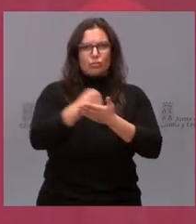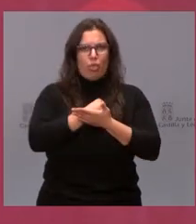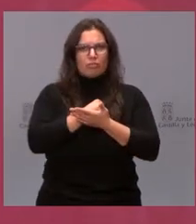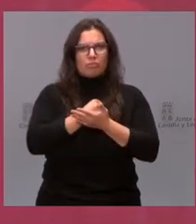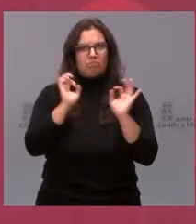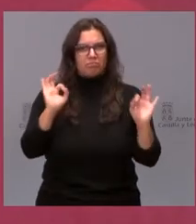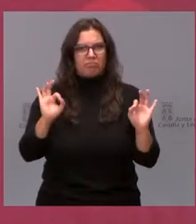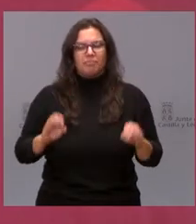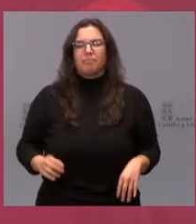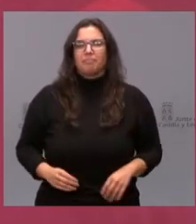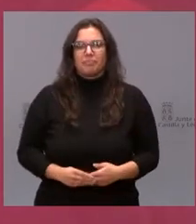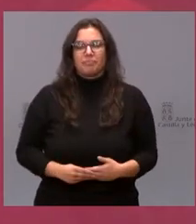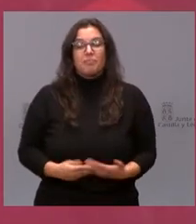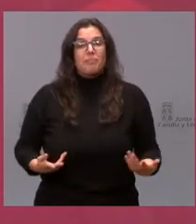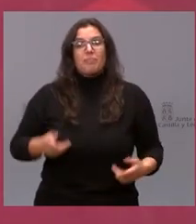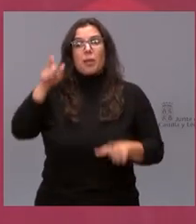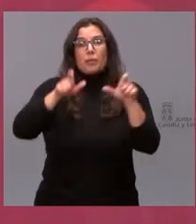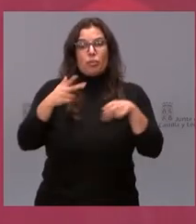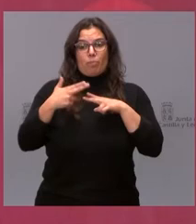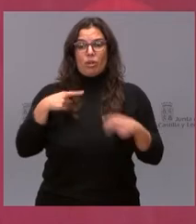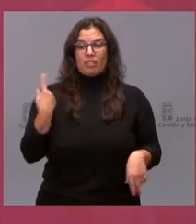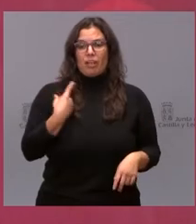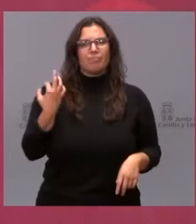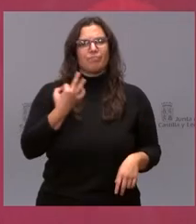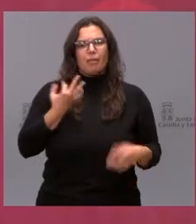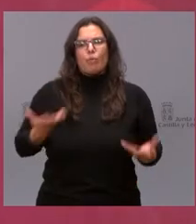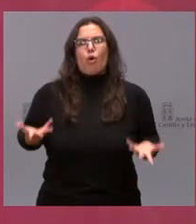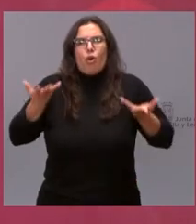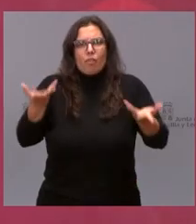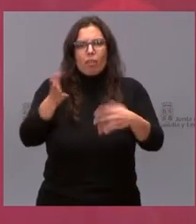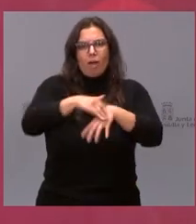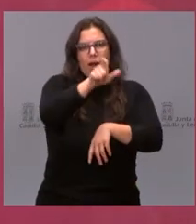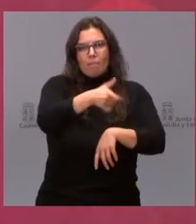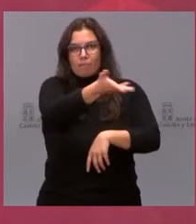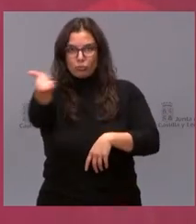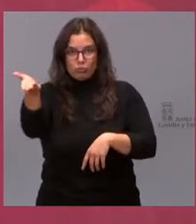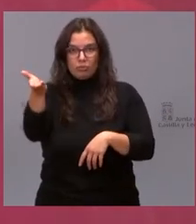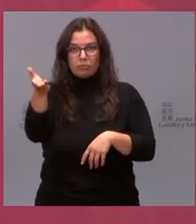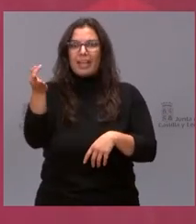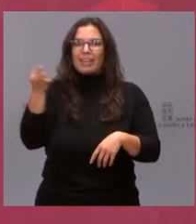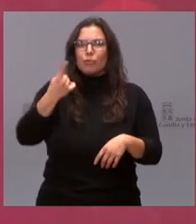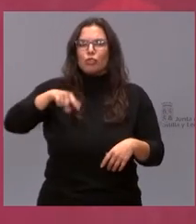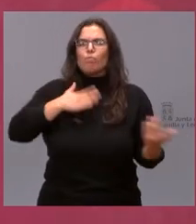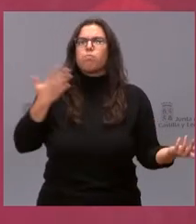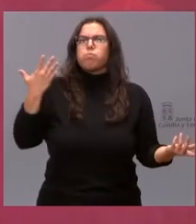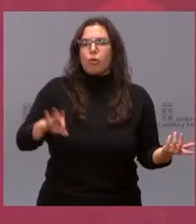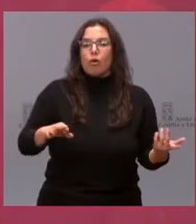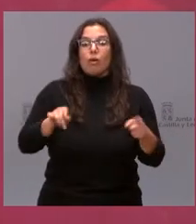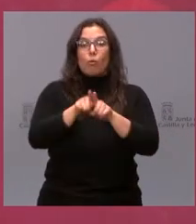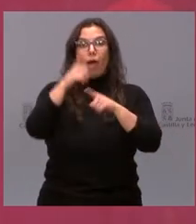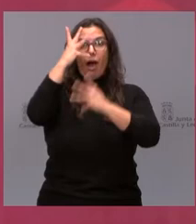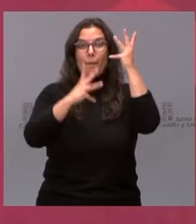ciudadanos. Los políticos debemos de estar al servicio de los vecinos y debemos de ser capaces de poner las administraciones